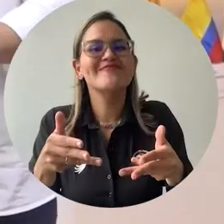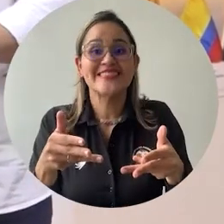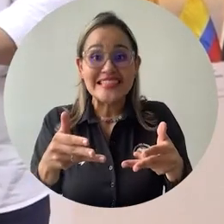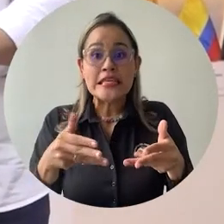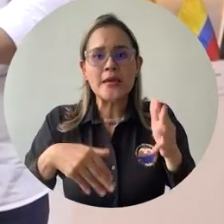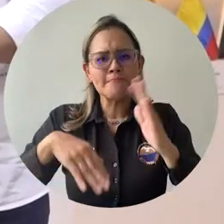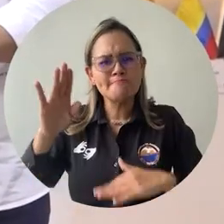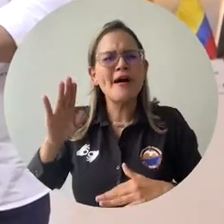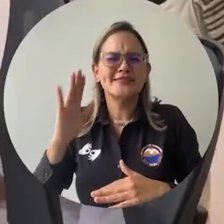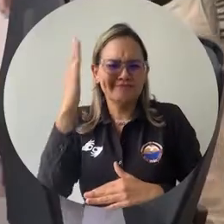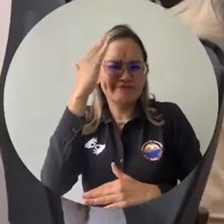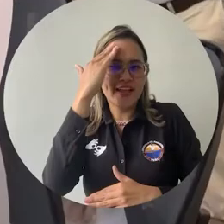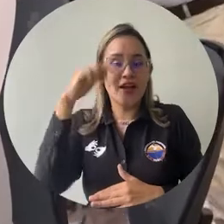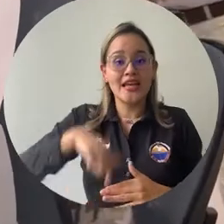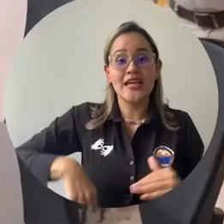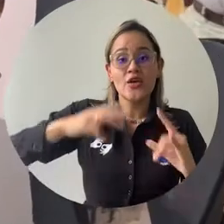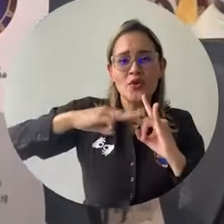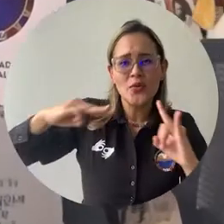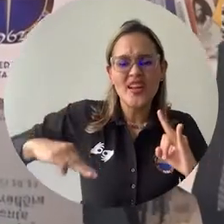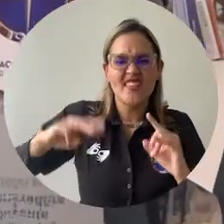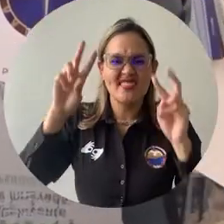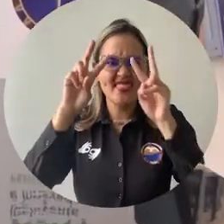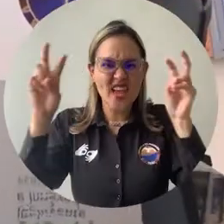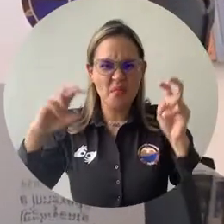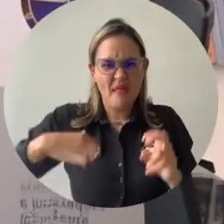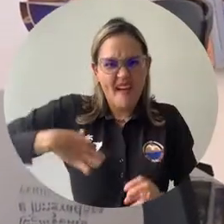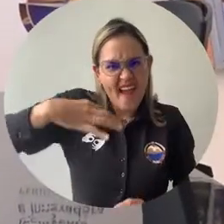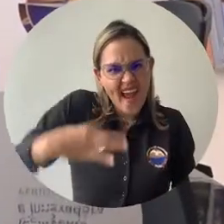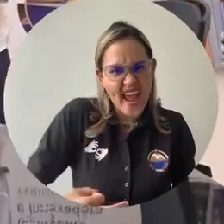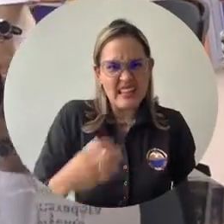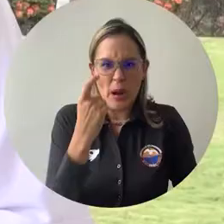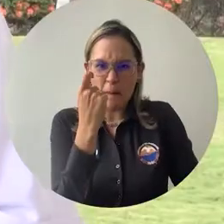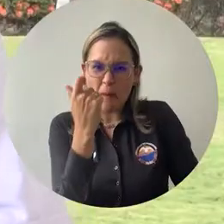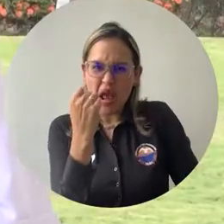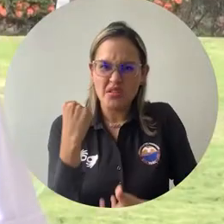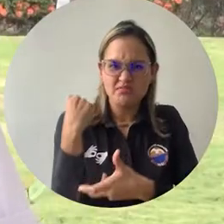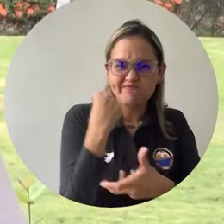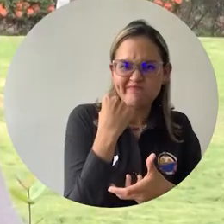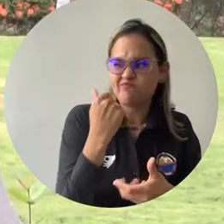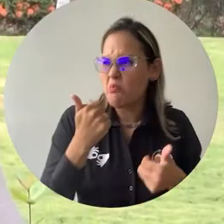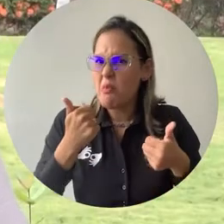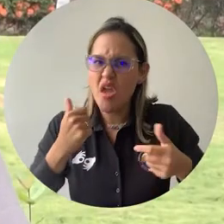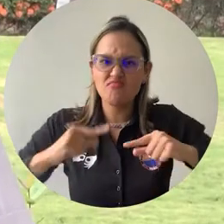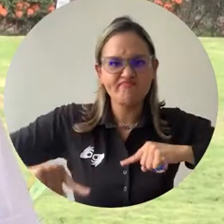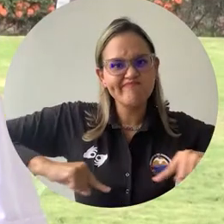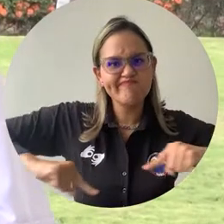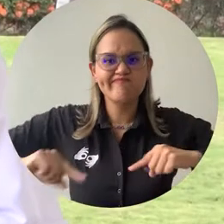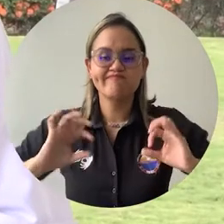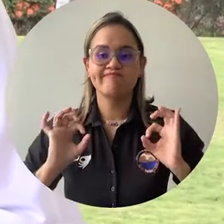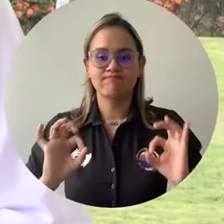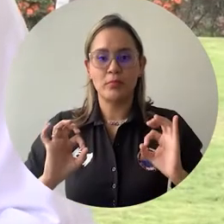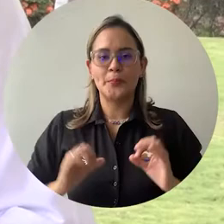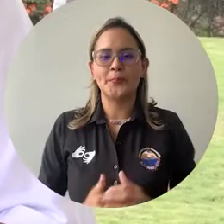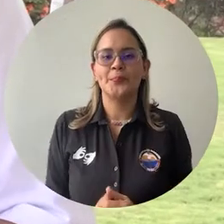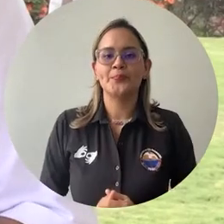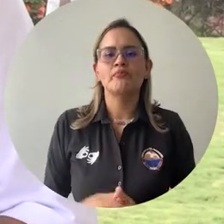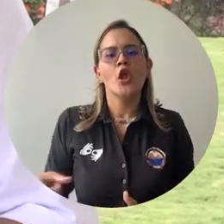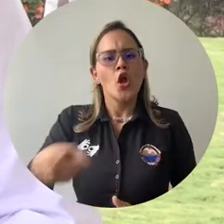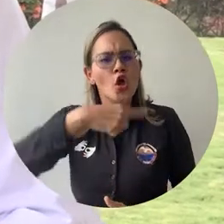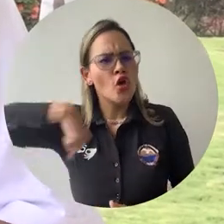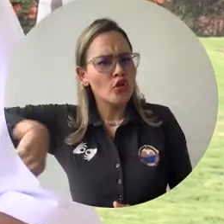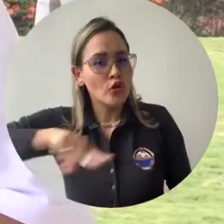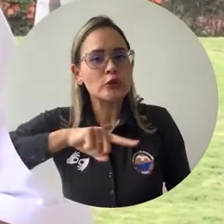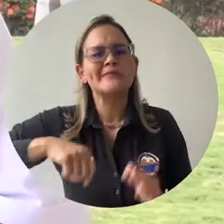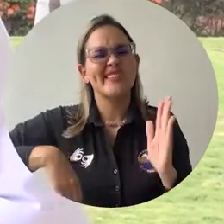ratifica el trabajo ético que viene realizando la alma mater en gestión fiscal. Somos unos convencidos de que el control